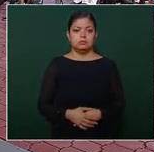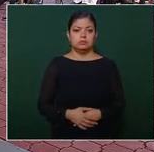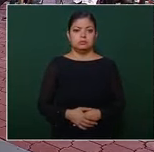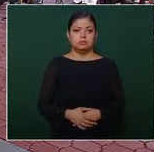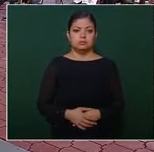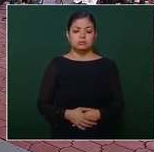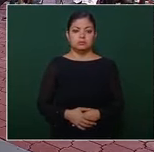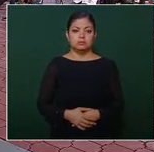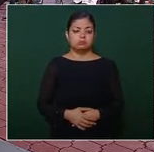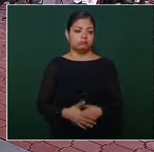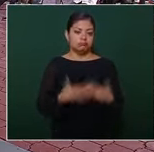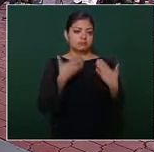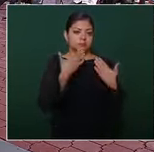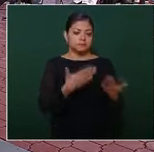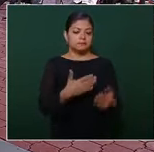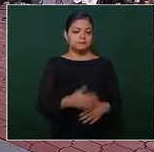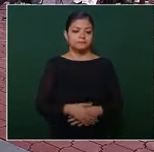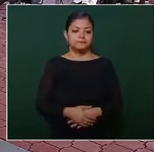muy bien